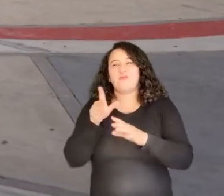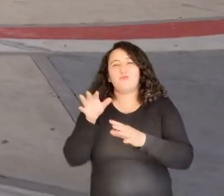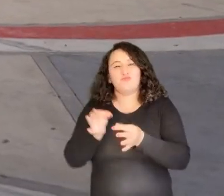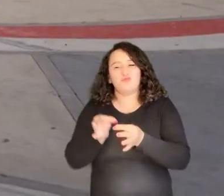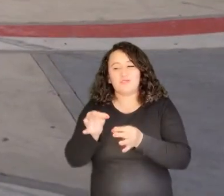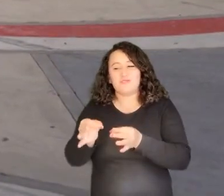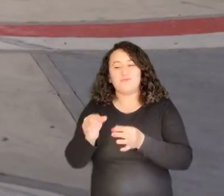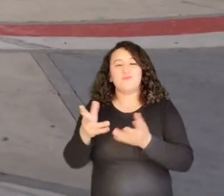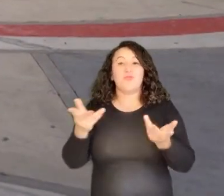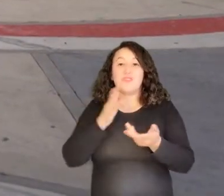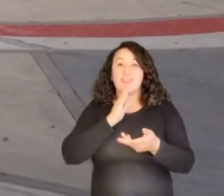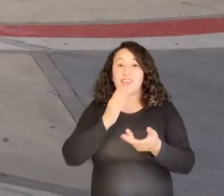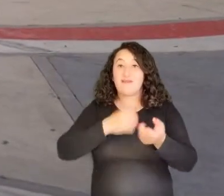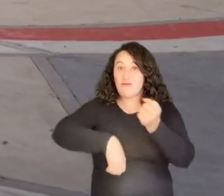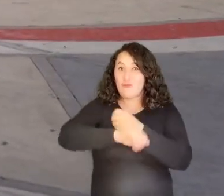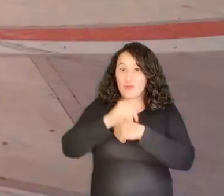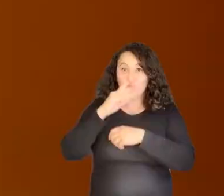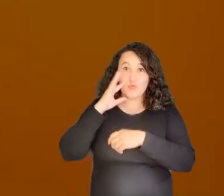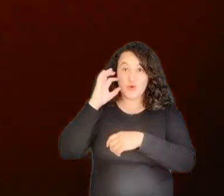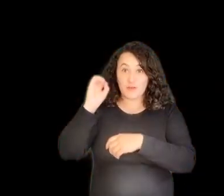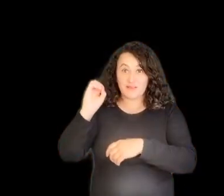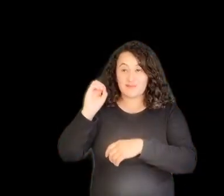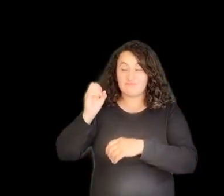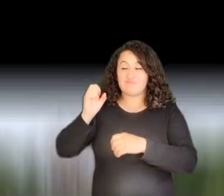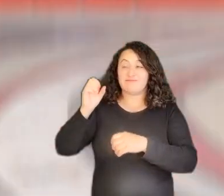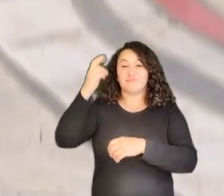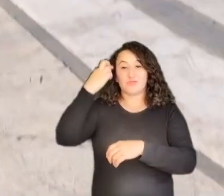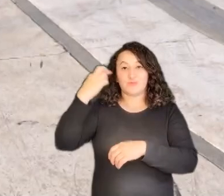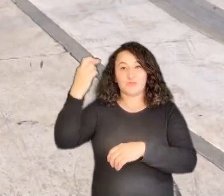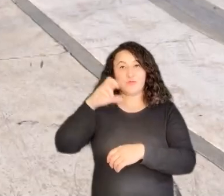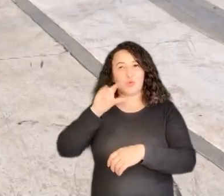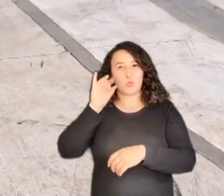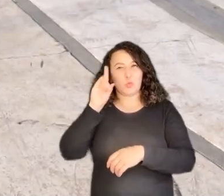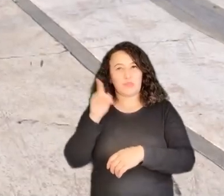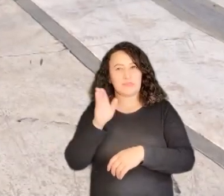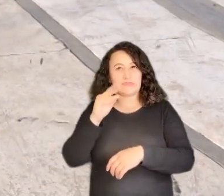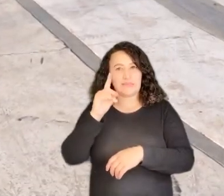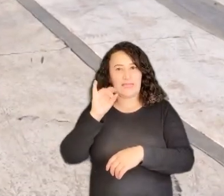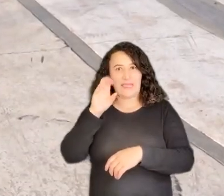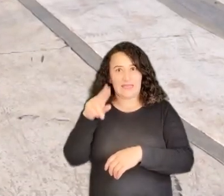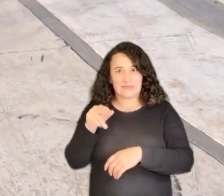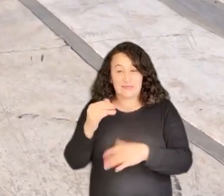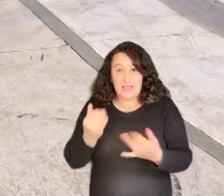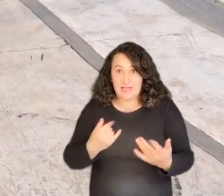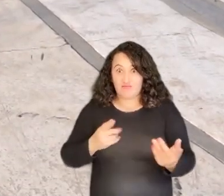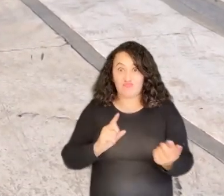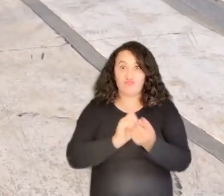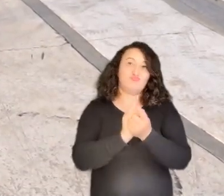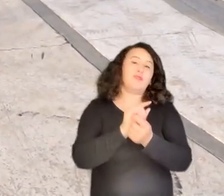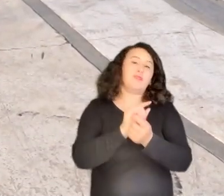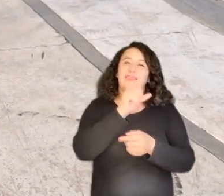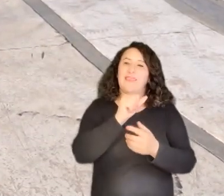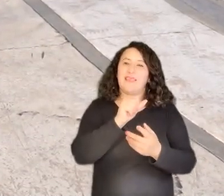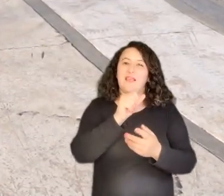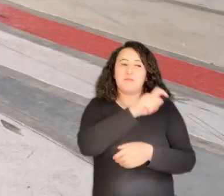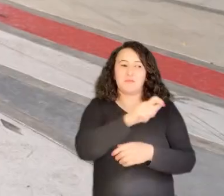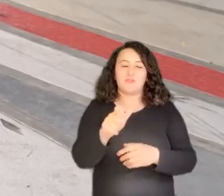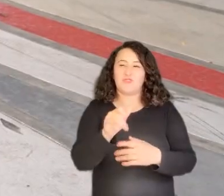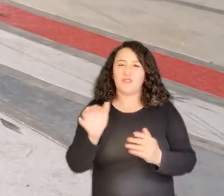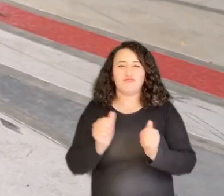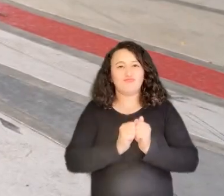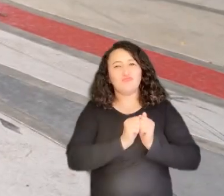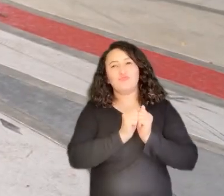Díaz, en donde nos vamos a encontrar con un equipo de compañeros del ICA de la seccional Guajira que nos van a llevar a una producción caprina.